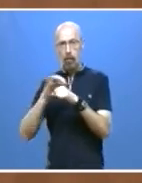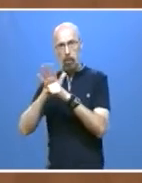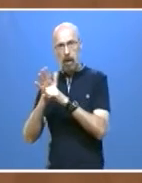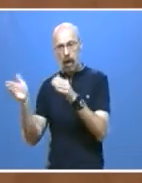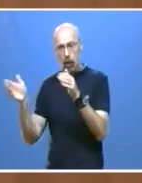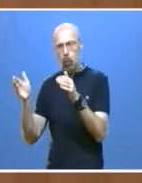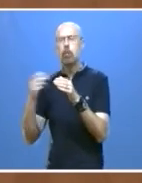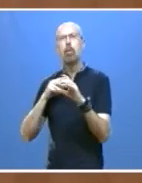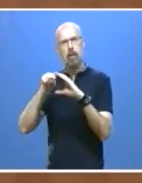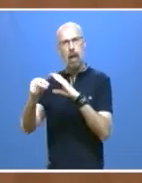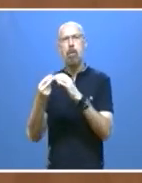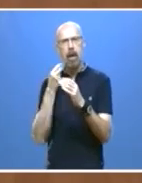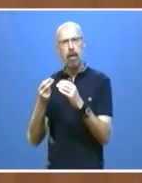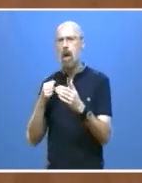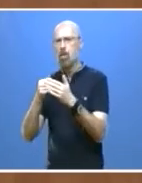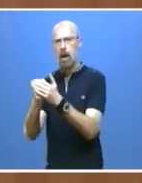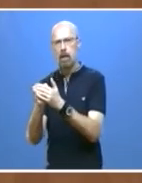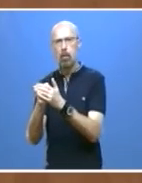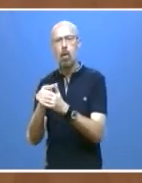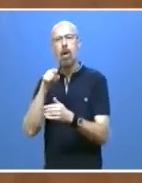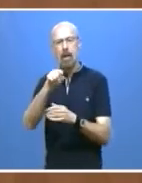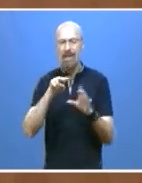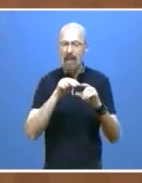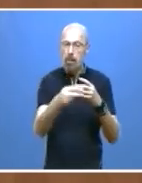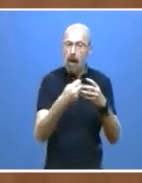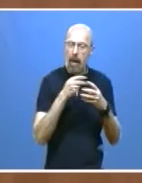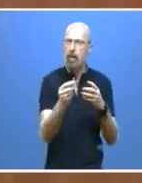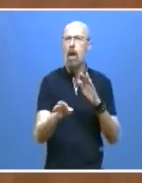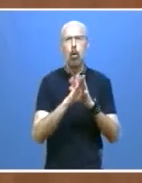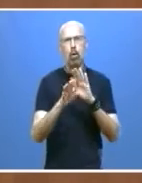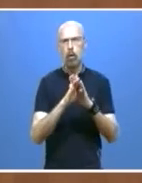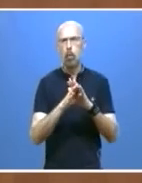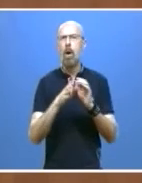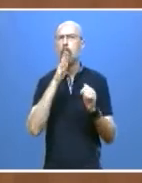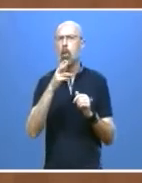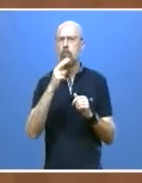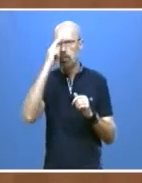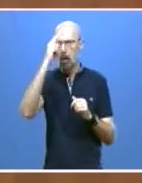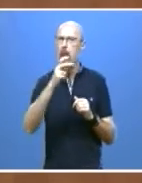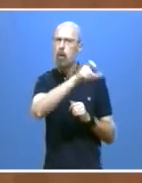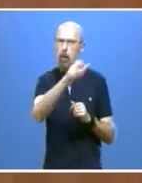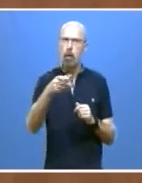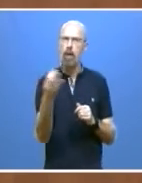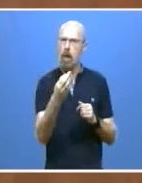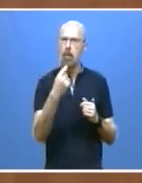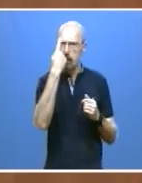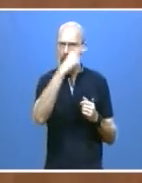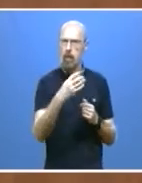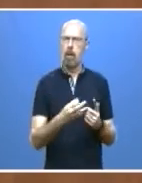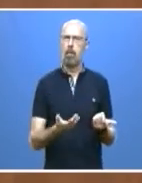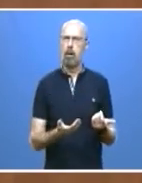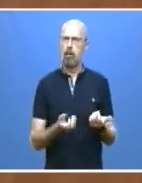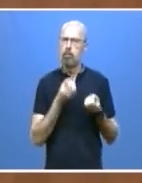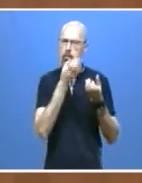como seña de compromiso y de respeto hacia todas las personas de Castilla y León. Nos hemos convertido en una